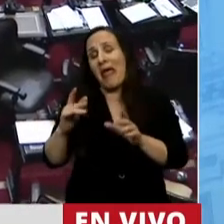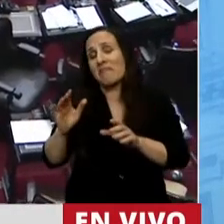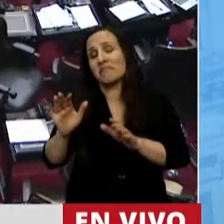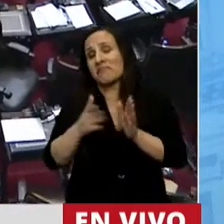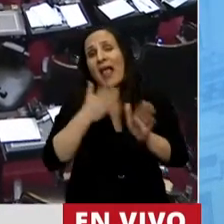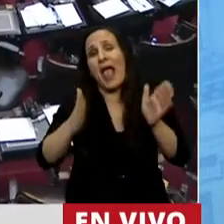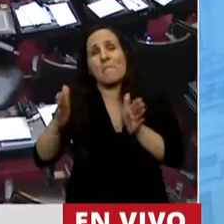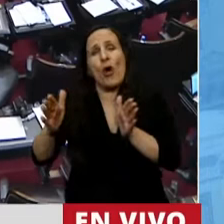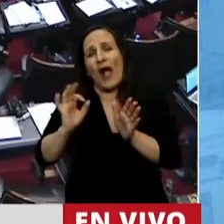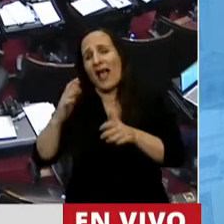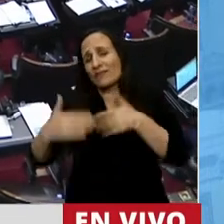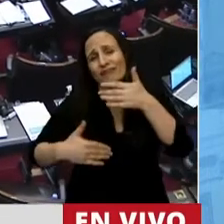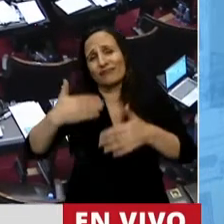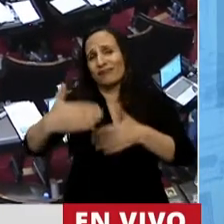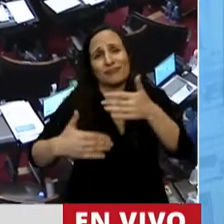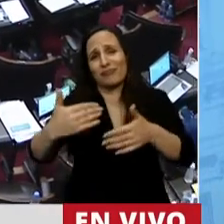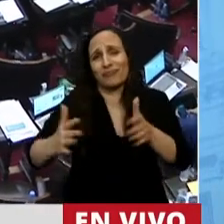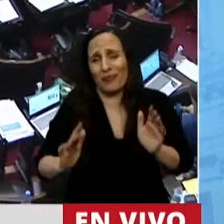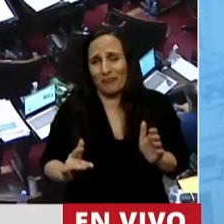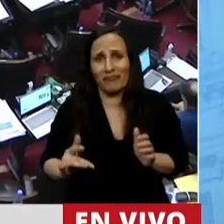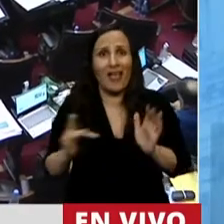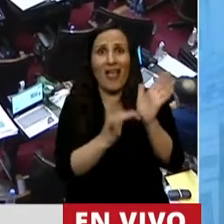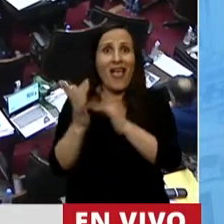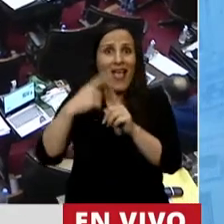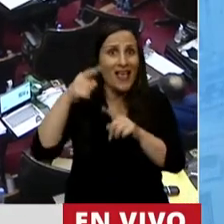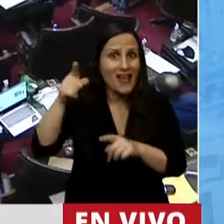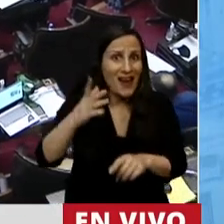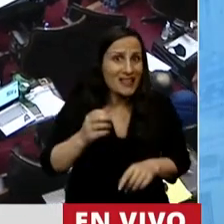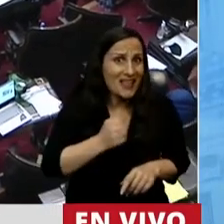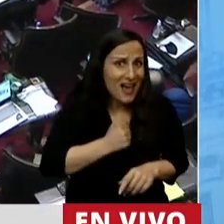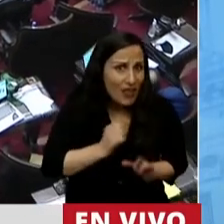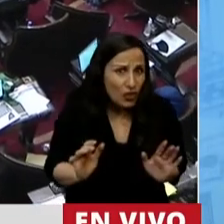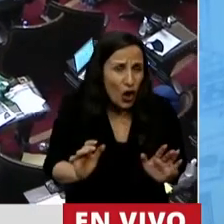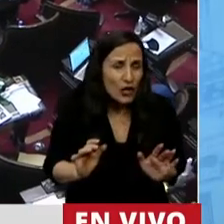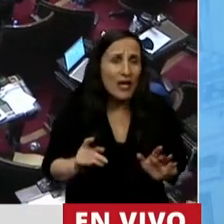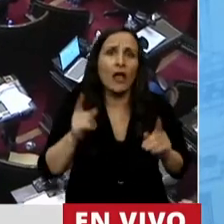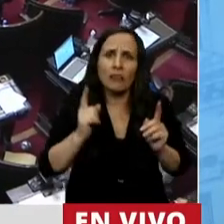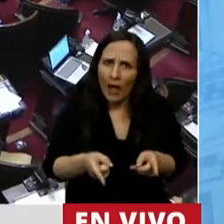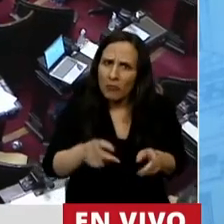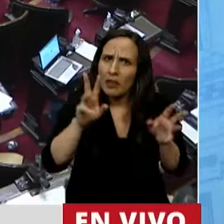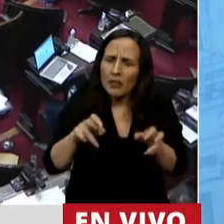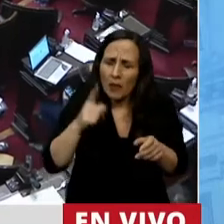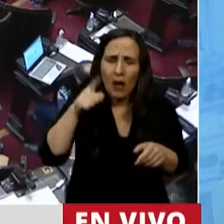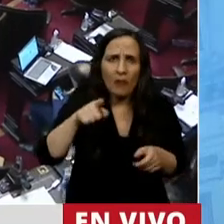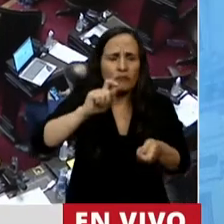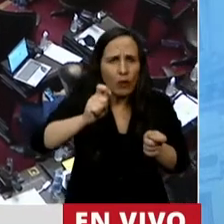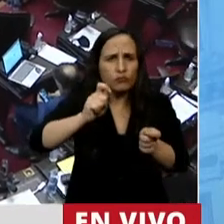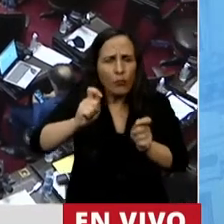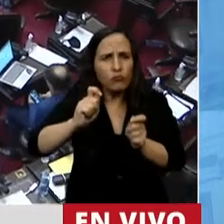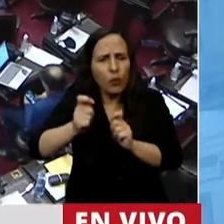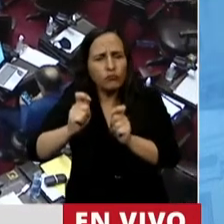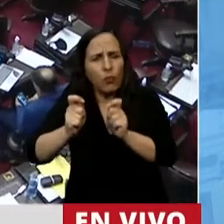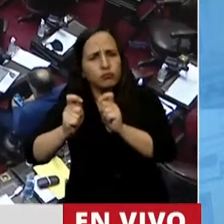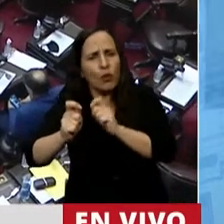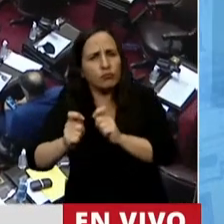La Iglesia Católica fue cambiando de posición respecto a este tema a lo largo de su